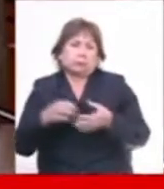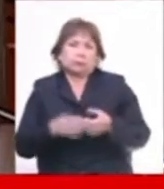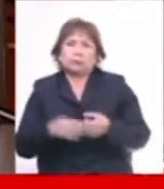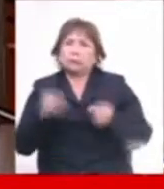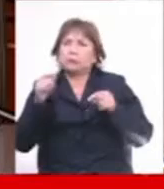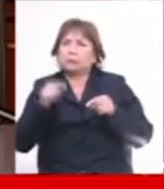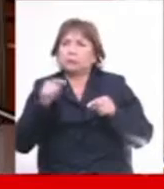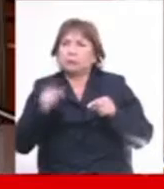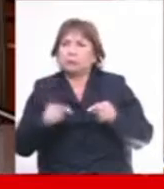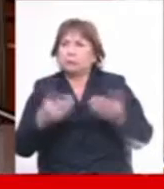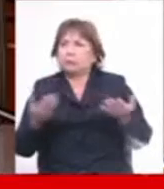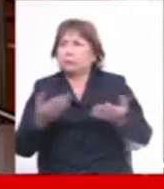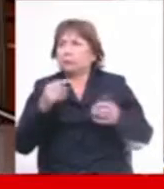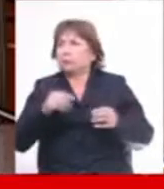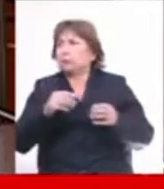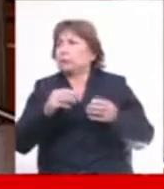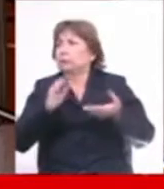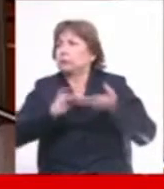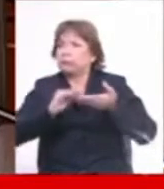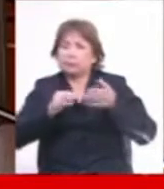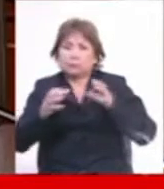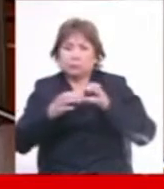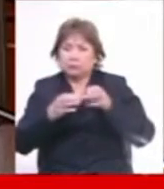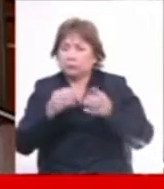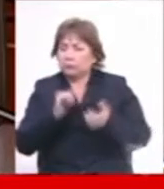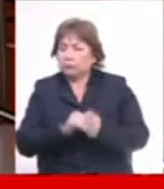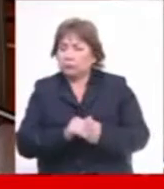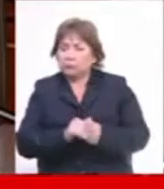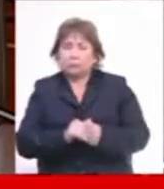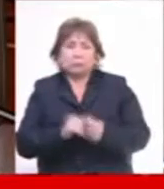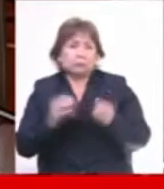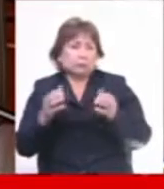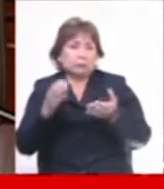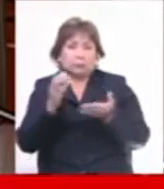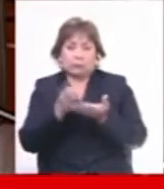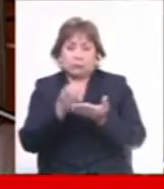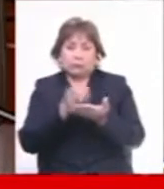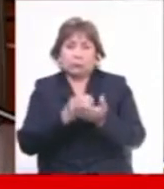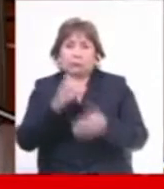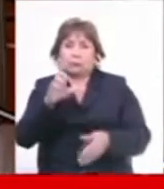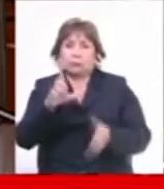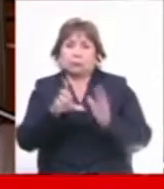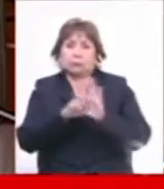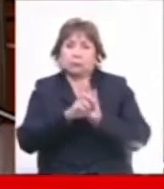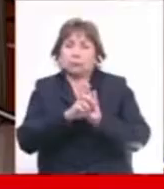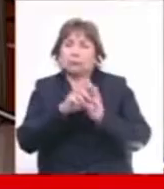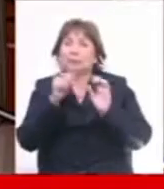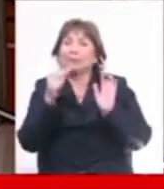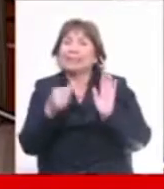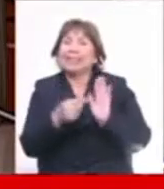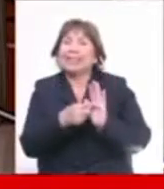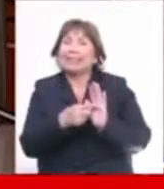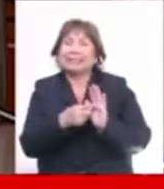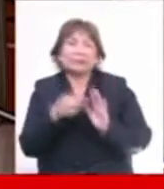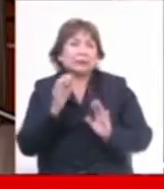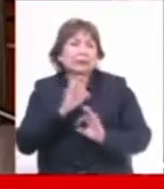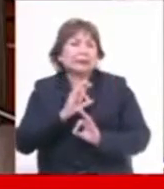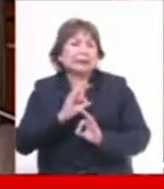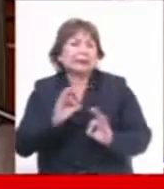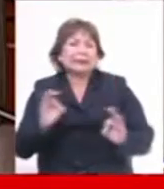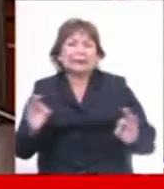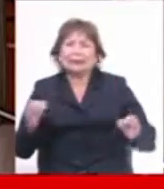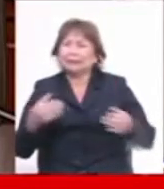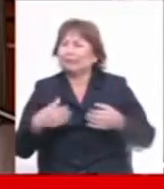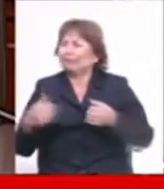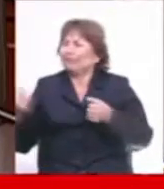Aquí en esa asamblea, seguramente, el tema, por ejemplo, de los contratos ley. Porque ahí, ni siquiera nosotros con todo